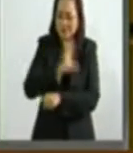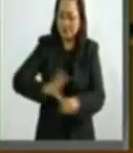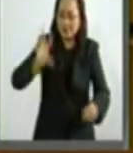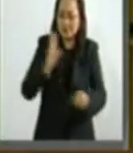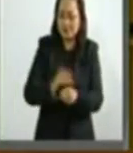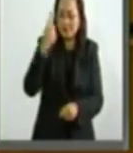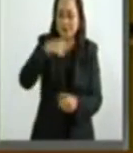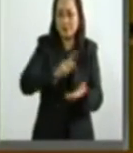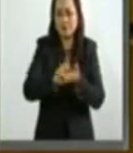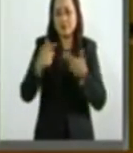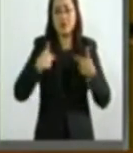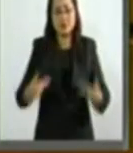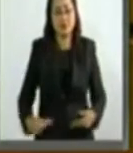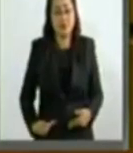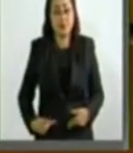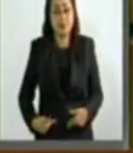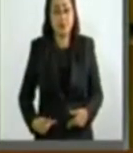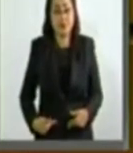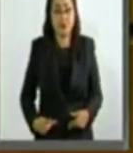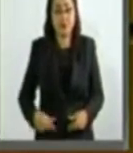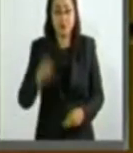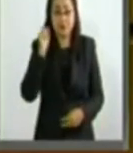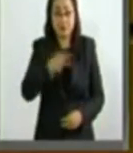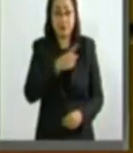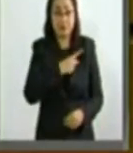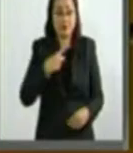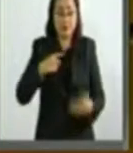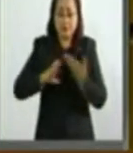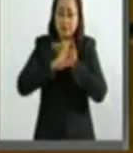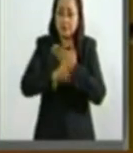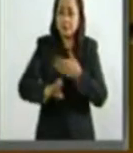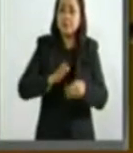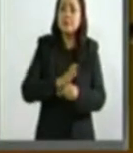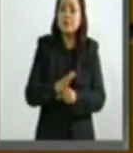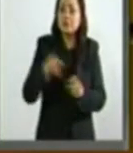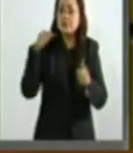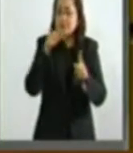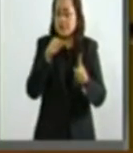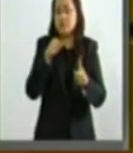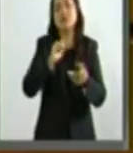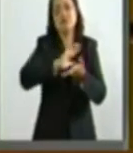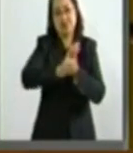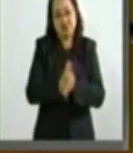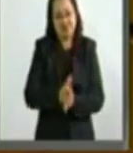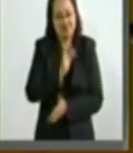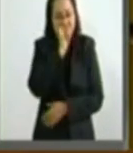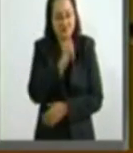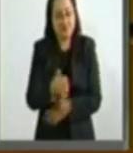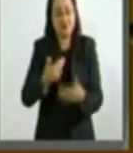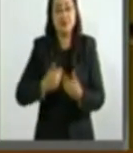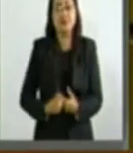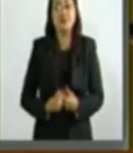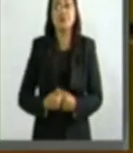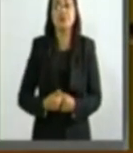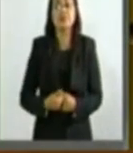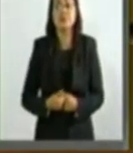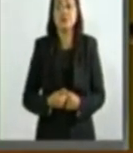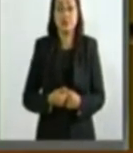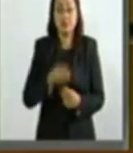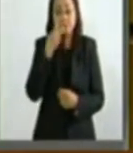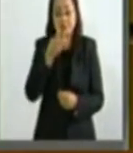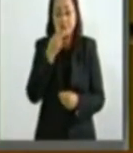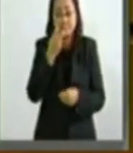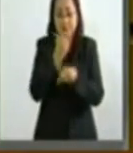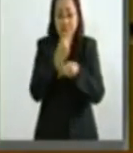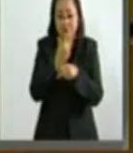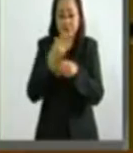derechos humanos y evitando la discriminación. Con estas modificaciones se armoniza